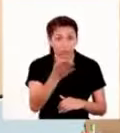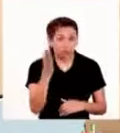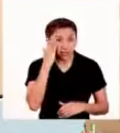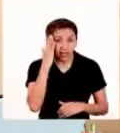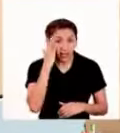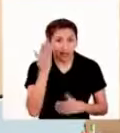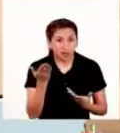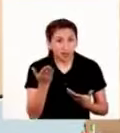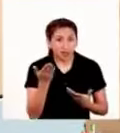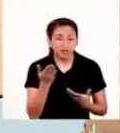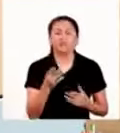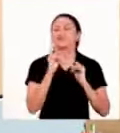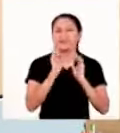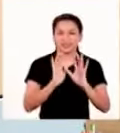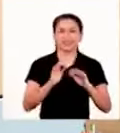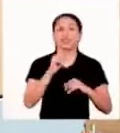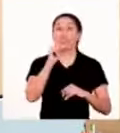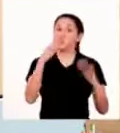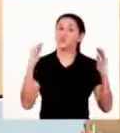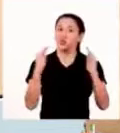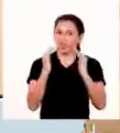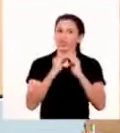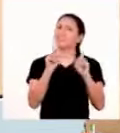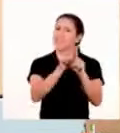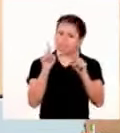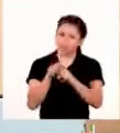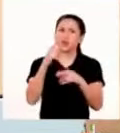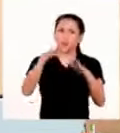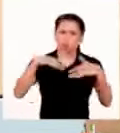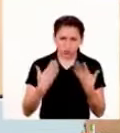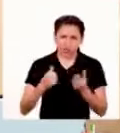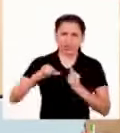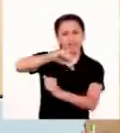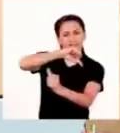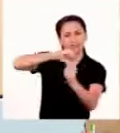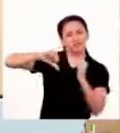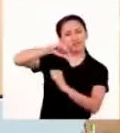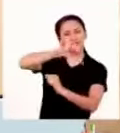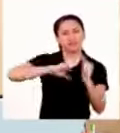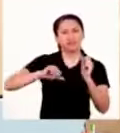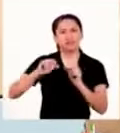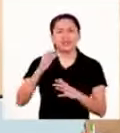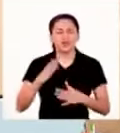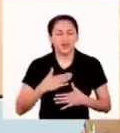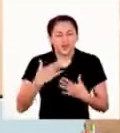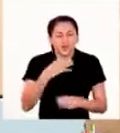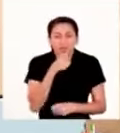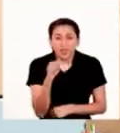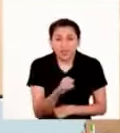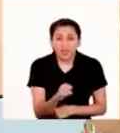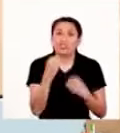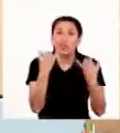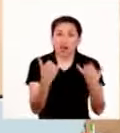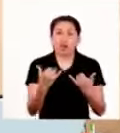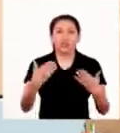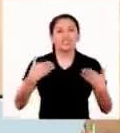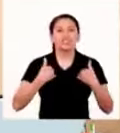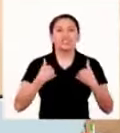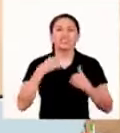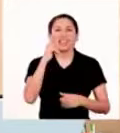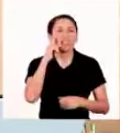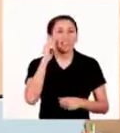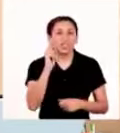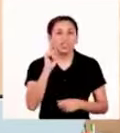¿Lo sabían? ¿Lo Pero seguro en casa también generan un ambiente de intercambio con nuestros adultos mayores. Hoy tenemos el